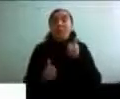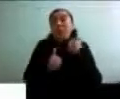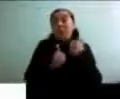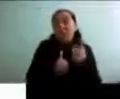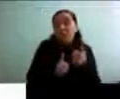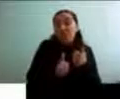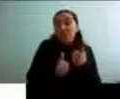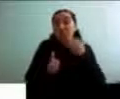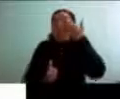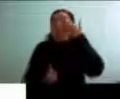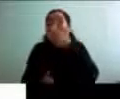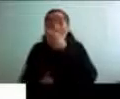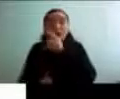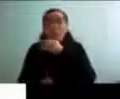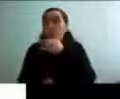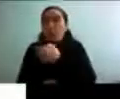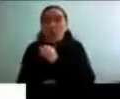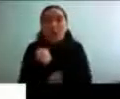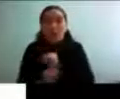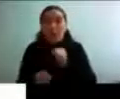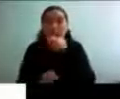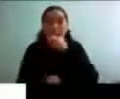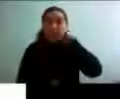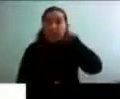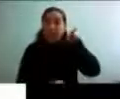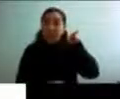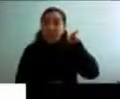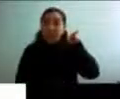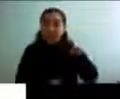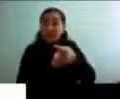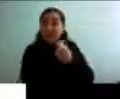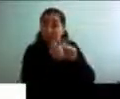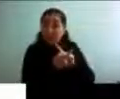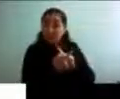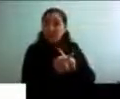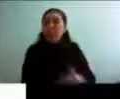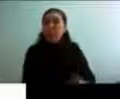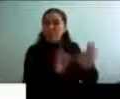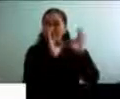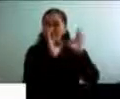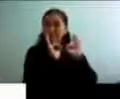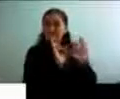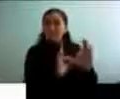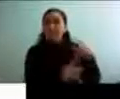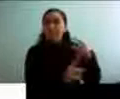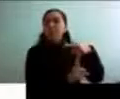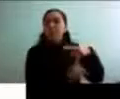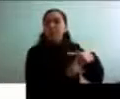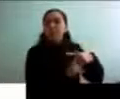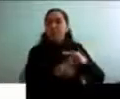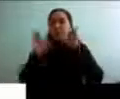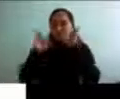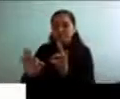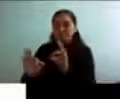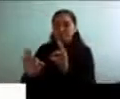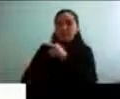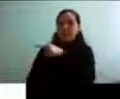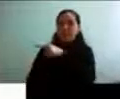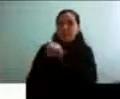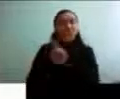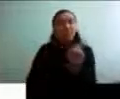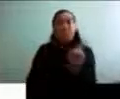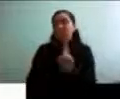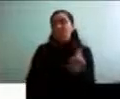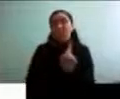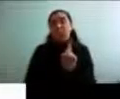un acontecimiento o un evento de cambio como netamente positivo o netamente negativo. Y